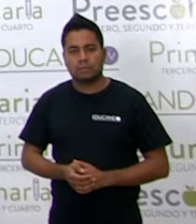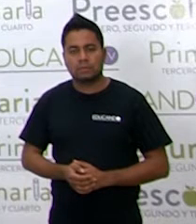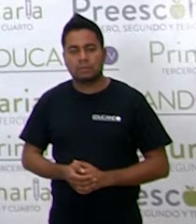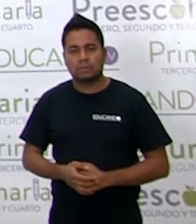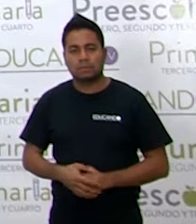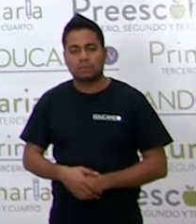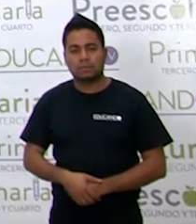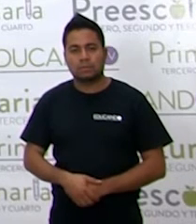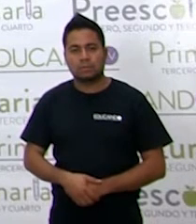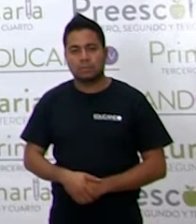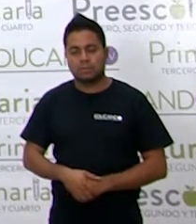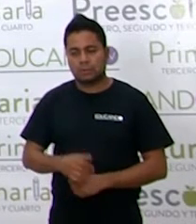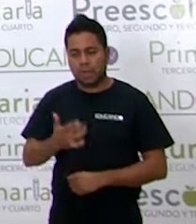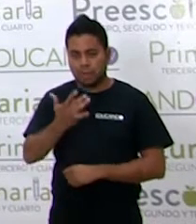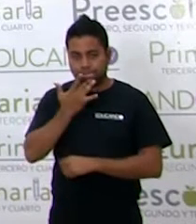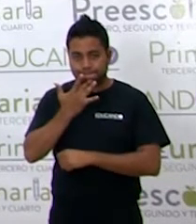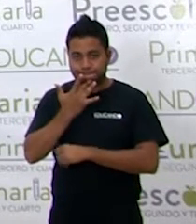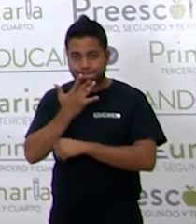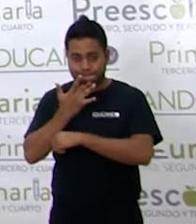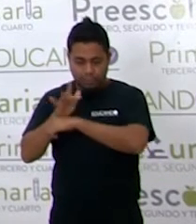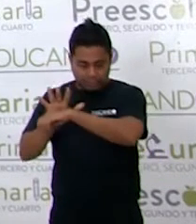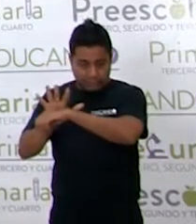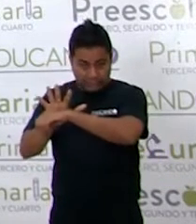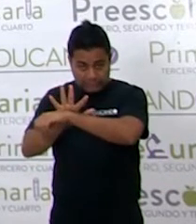¿Las lagartijas